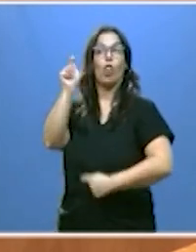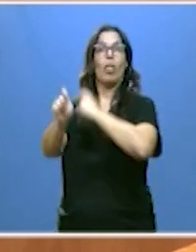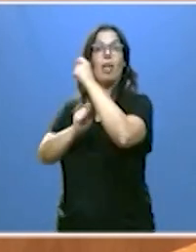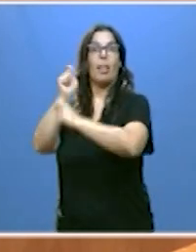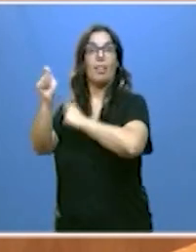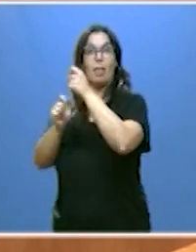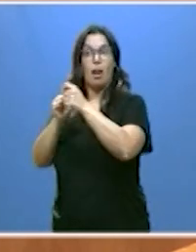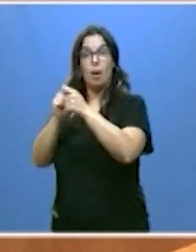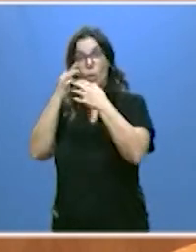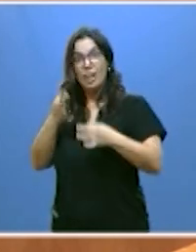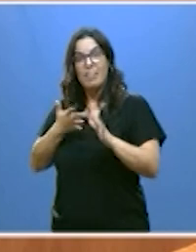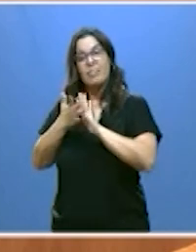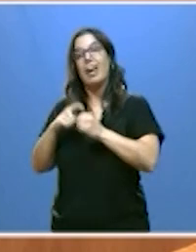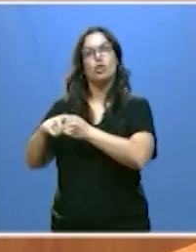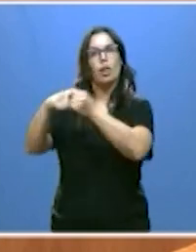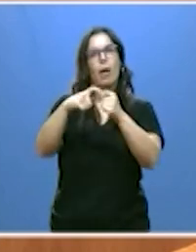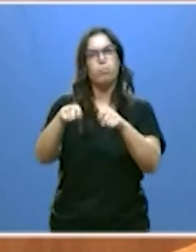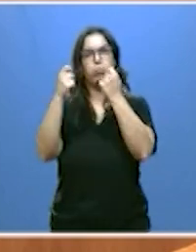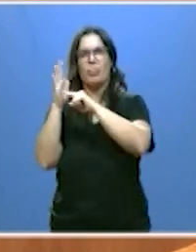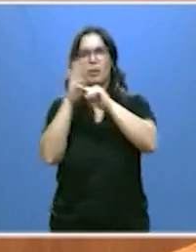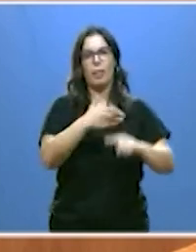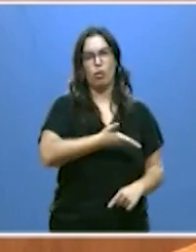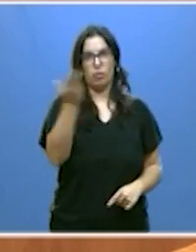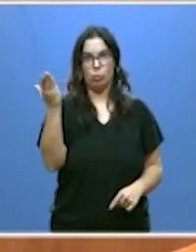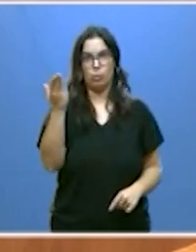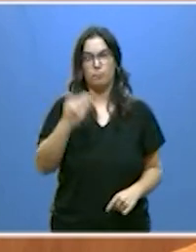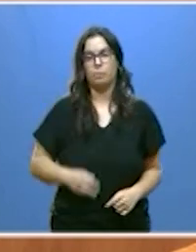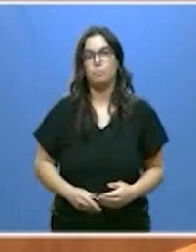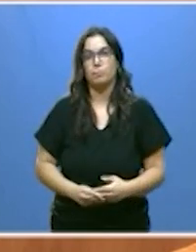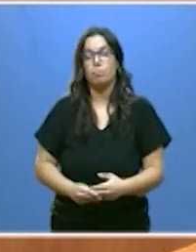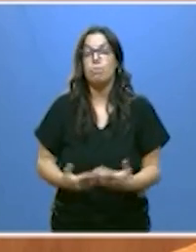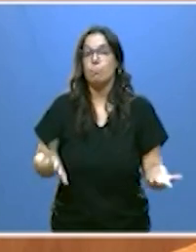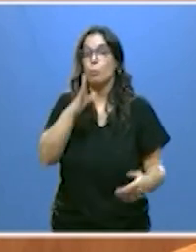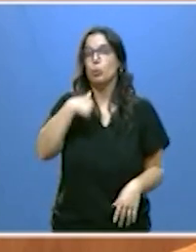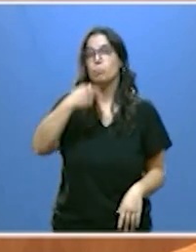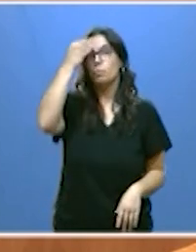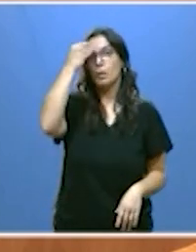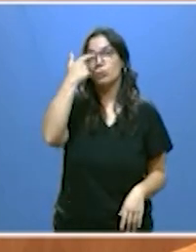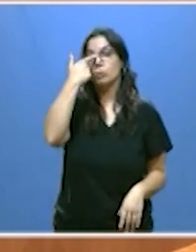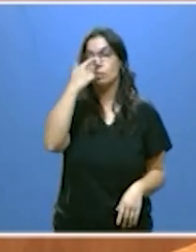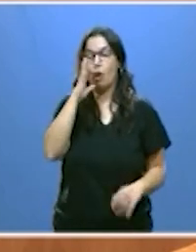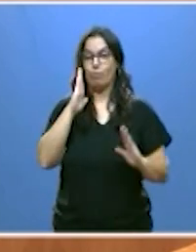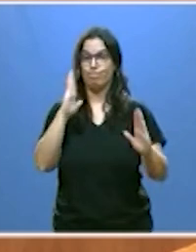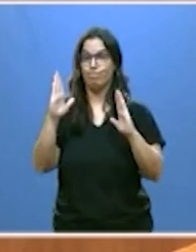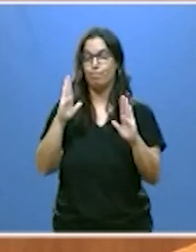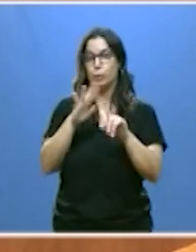insolidaridad y discriminación para muchos. Por eso creo que ante esta eventualidad es imprescindible